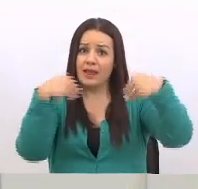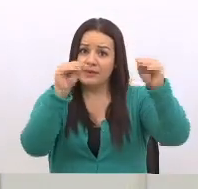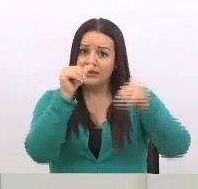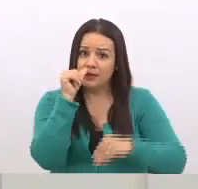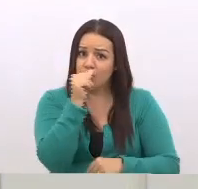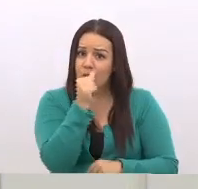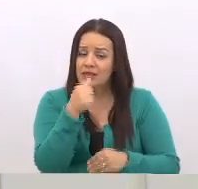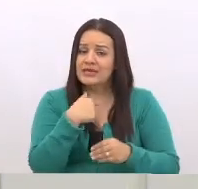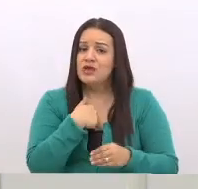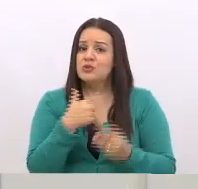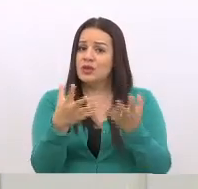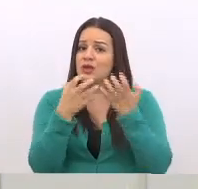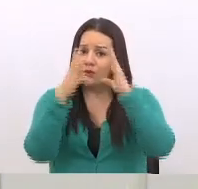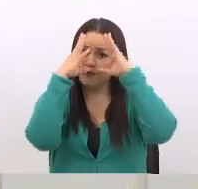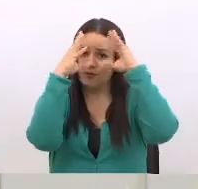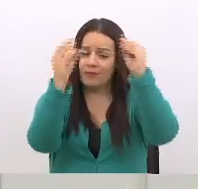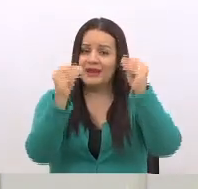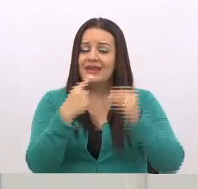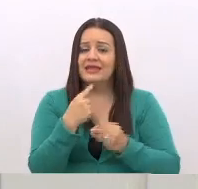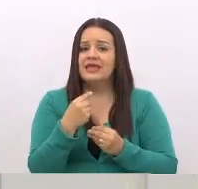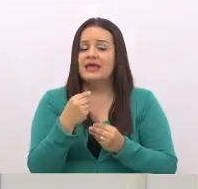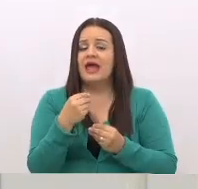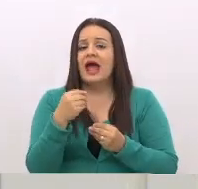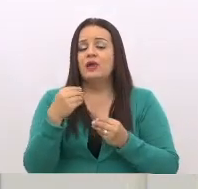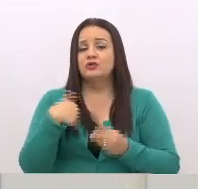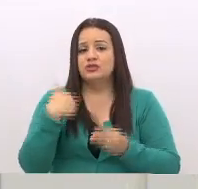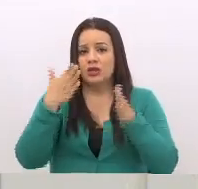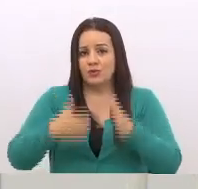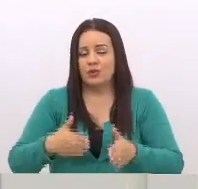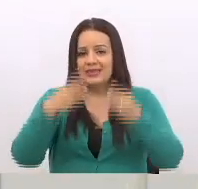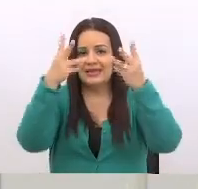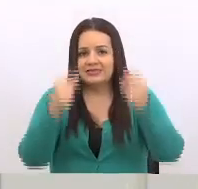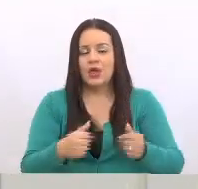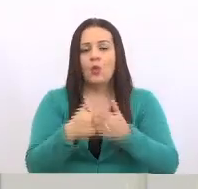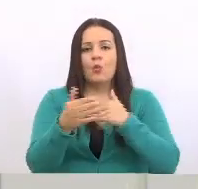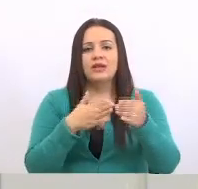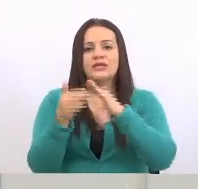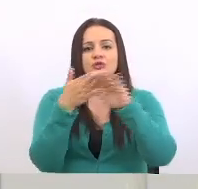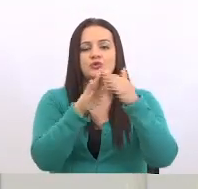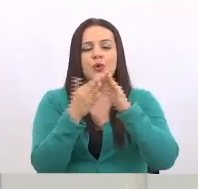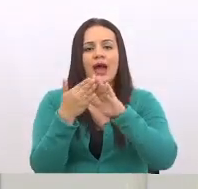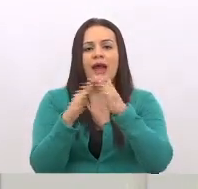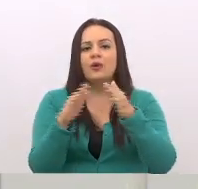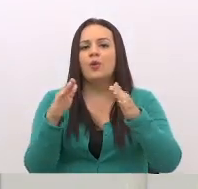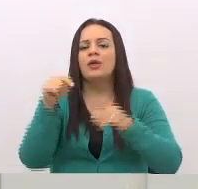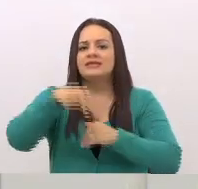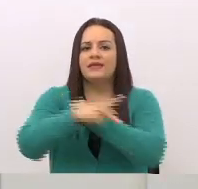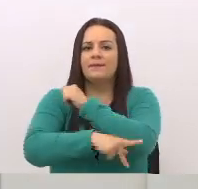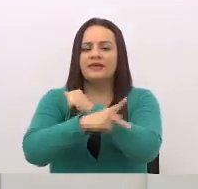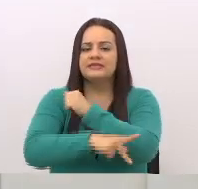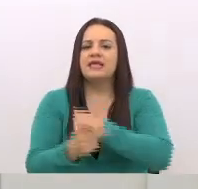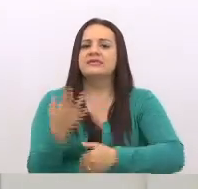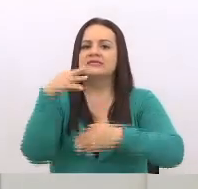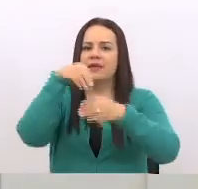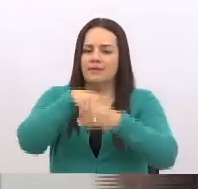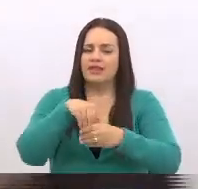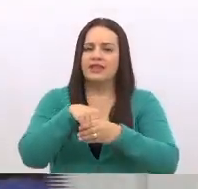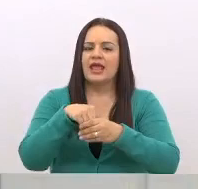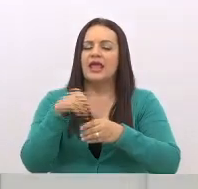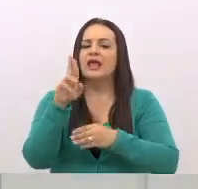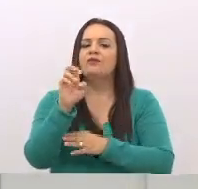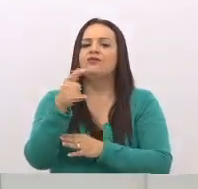decirles, informarles a los señores de Hacienda, que cualquier ciudadano de este país puede meterse en el registro, poner el número de cédula jurídica